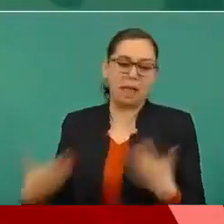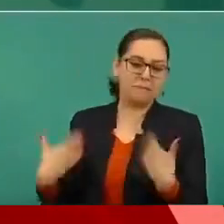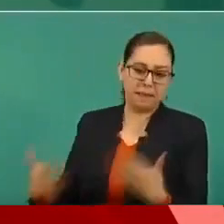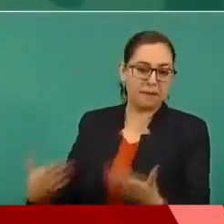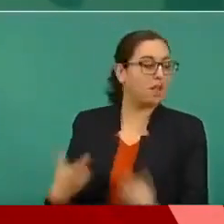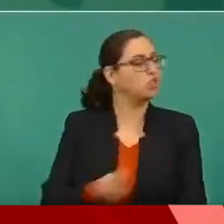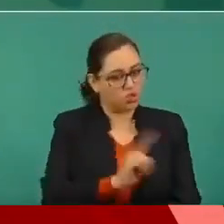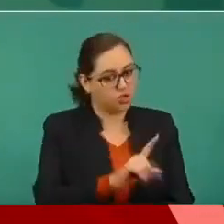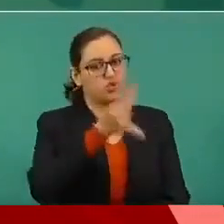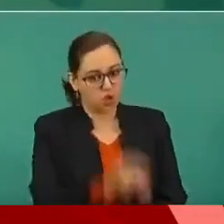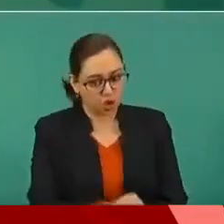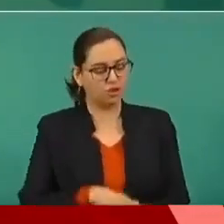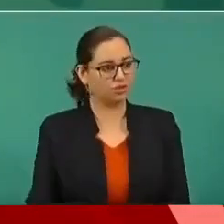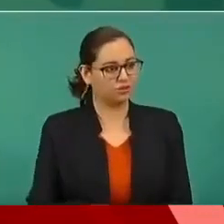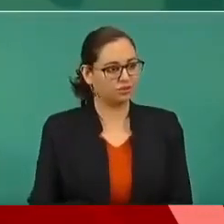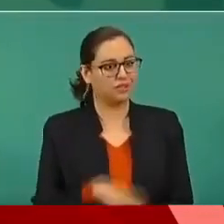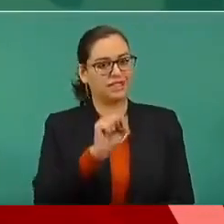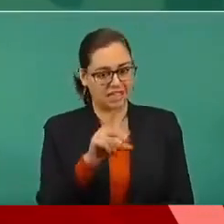La Secretaría de la Defensa está entregando toda la información. información.